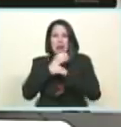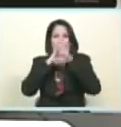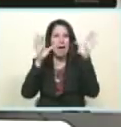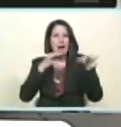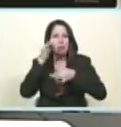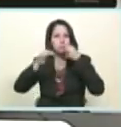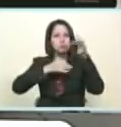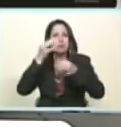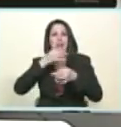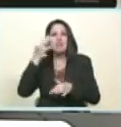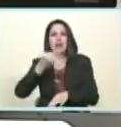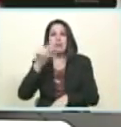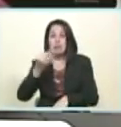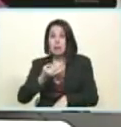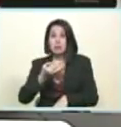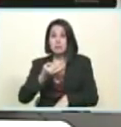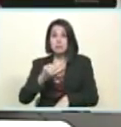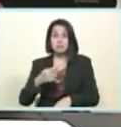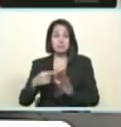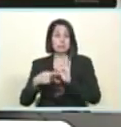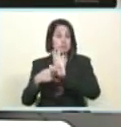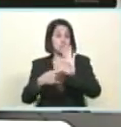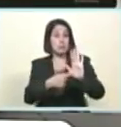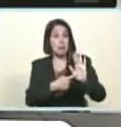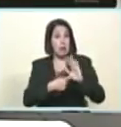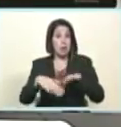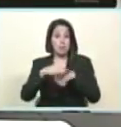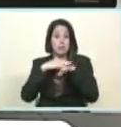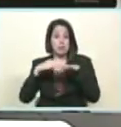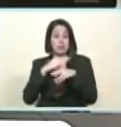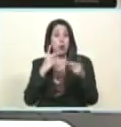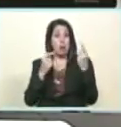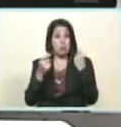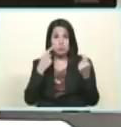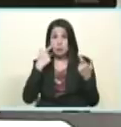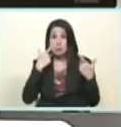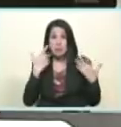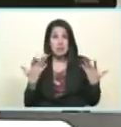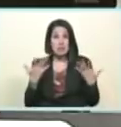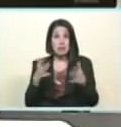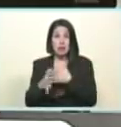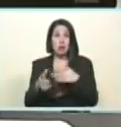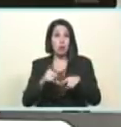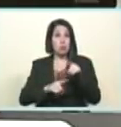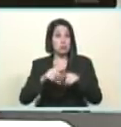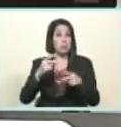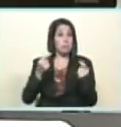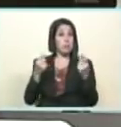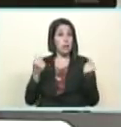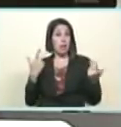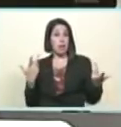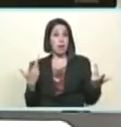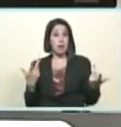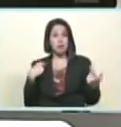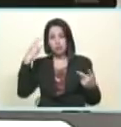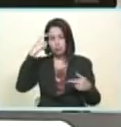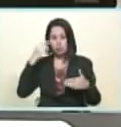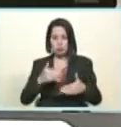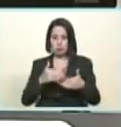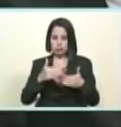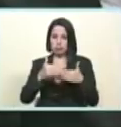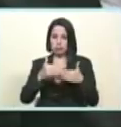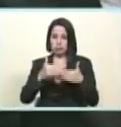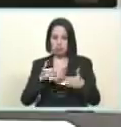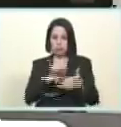pásaselo ahí a Ernesto Villegas aquí está el billete de 100 bolívares original